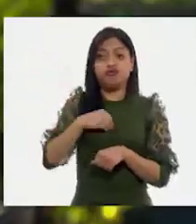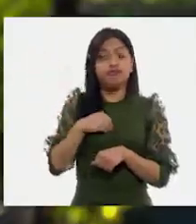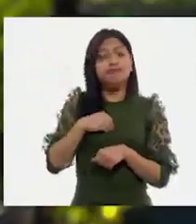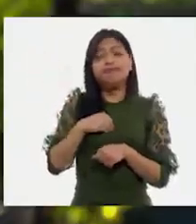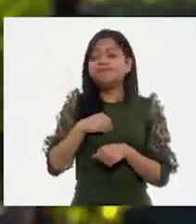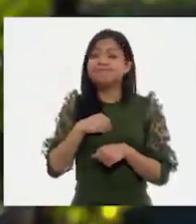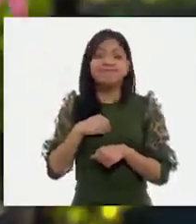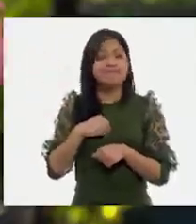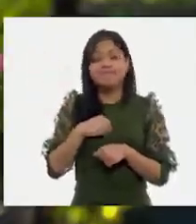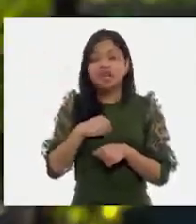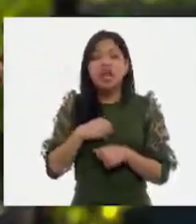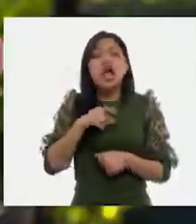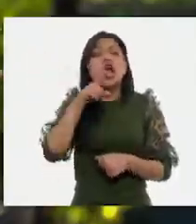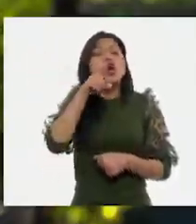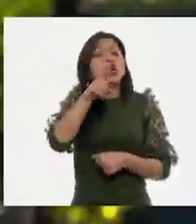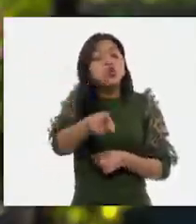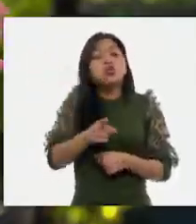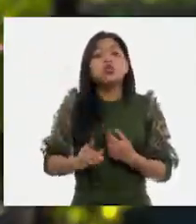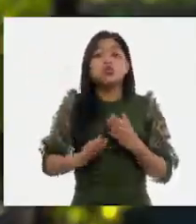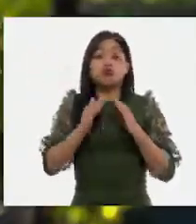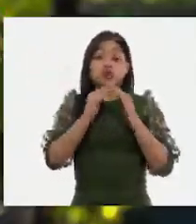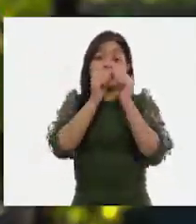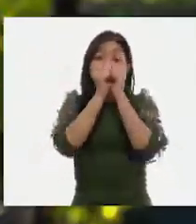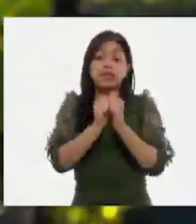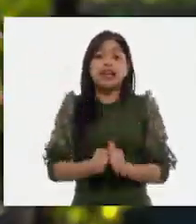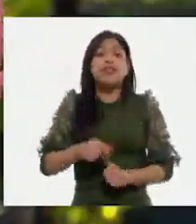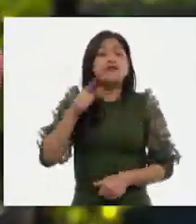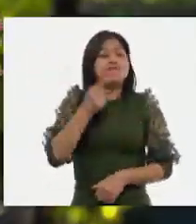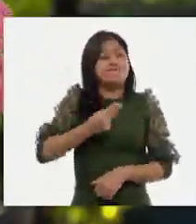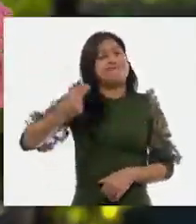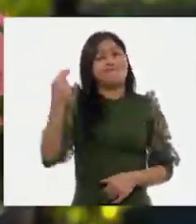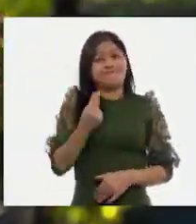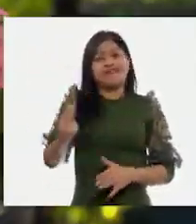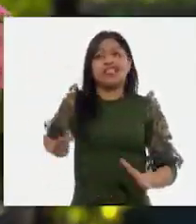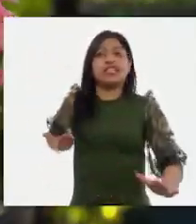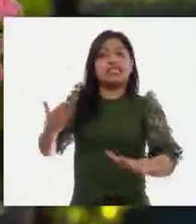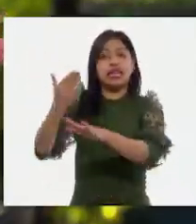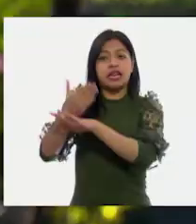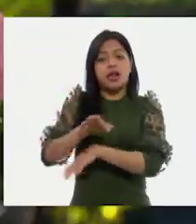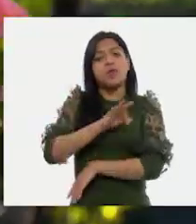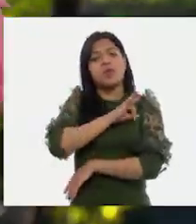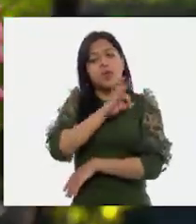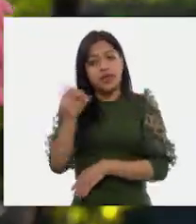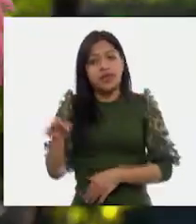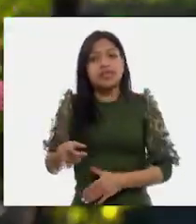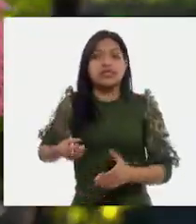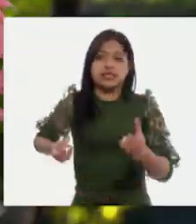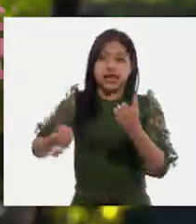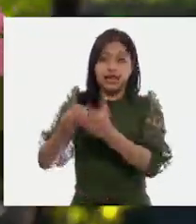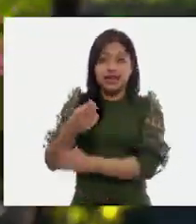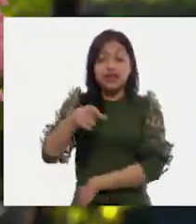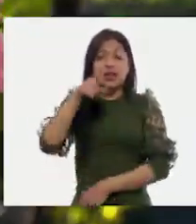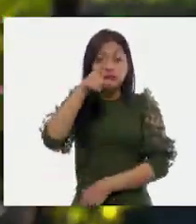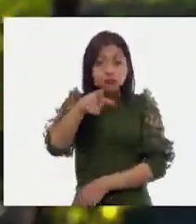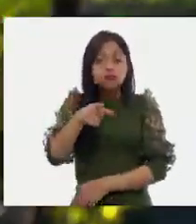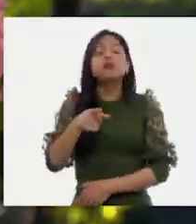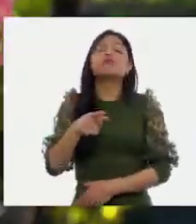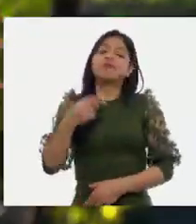Trata de no salir de casa a menos que sea muy necesario. Y si lo haces,